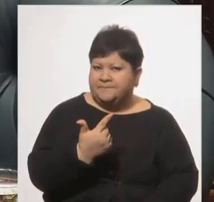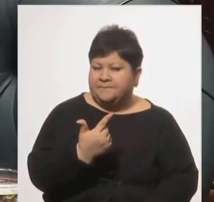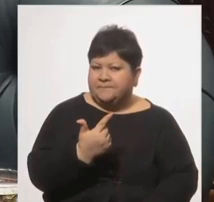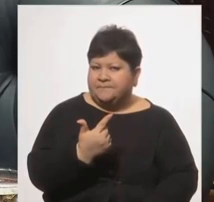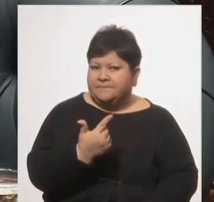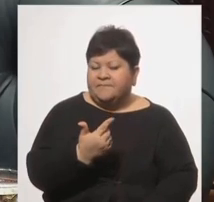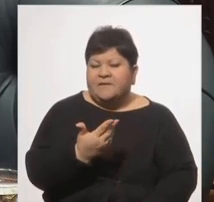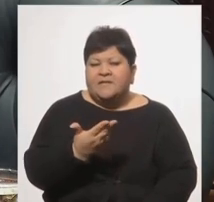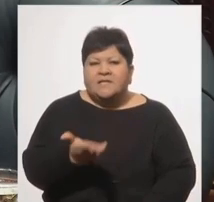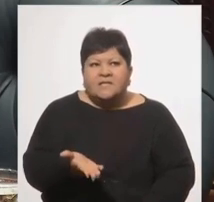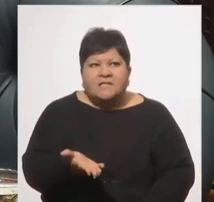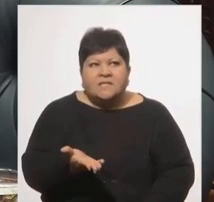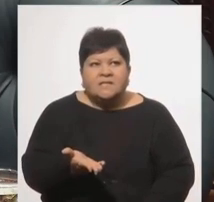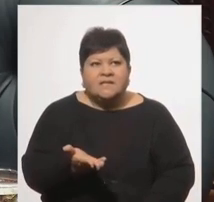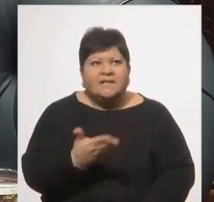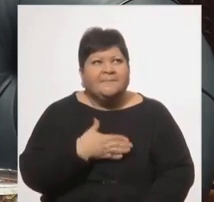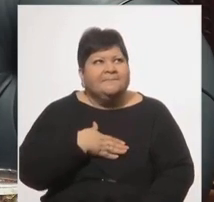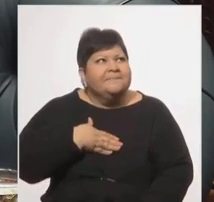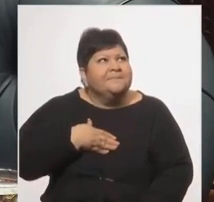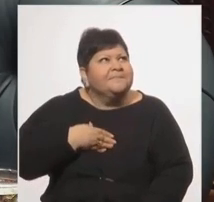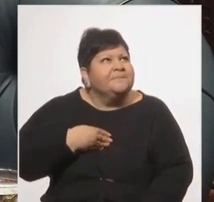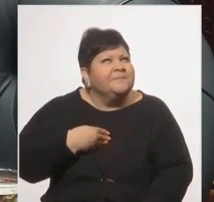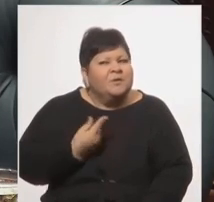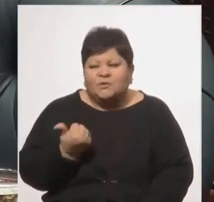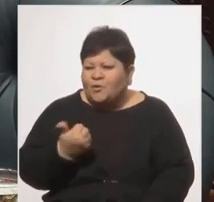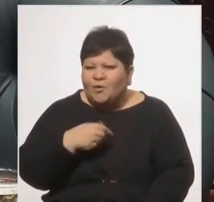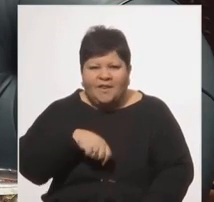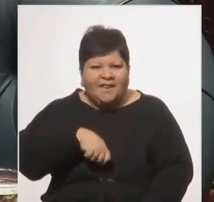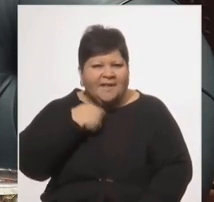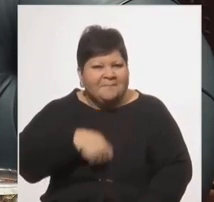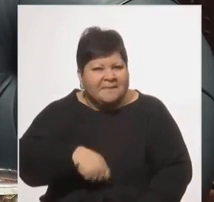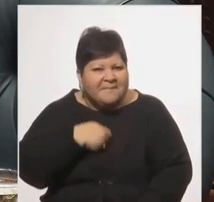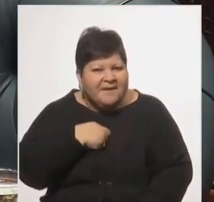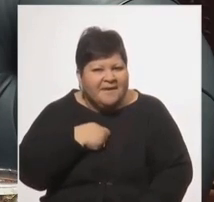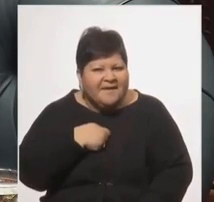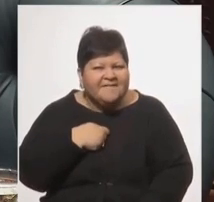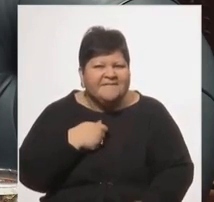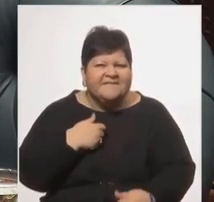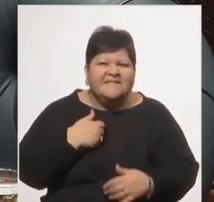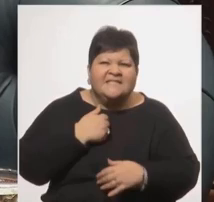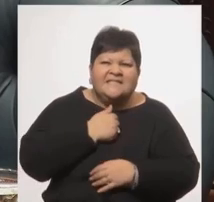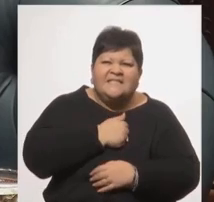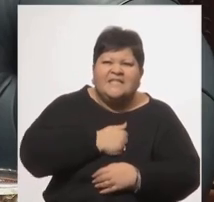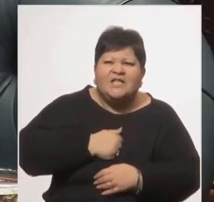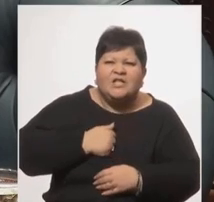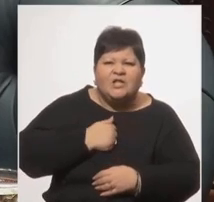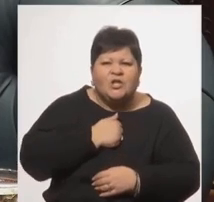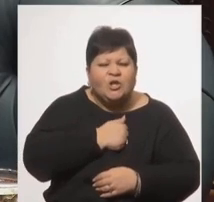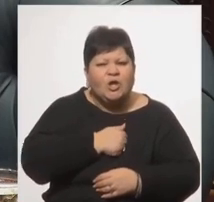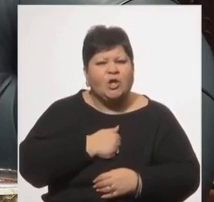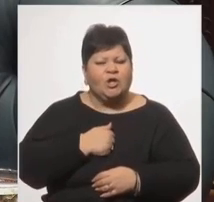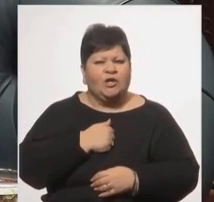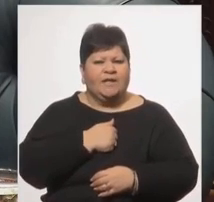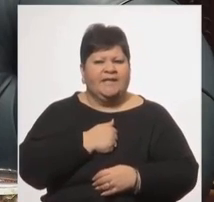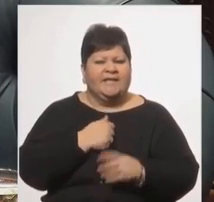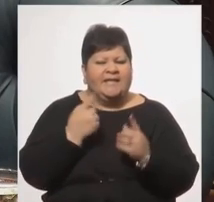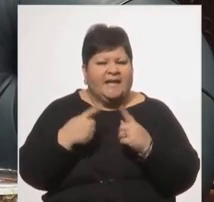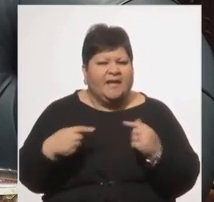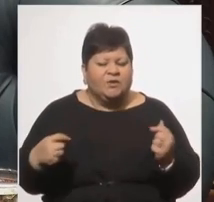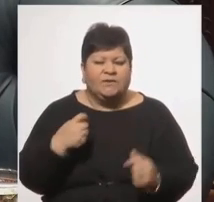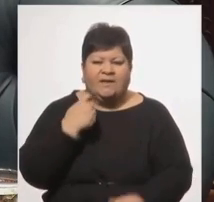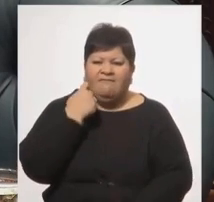y la emoción de Pepe en el sentido del dolor de las cuentas todavía pendientes con los niveles